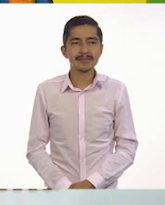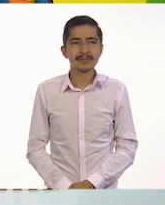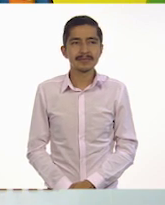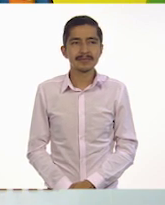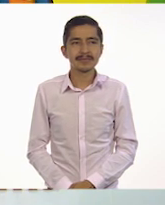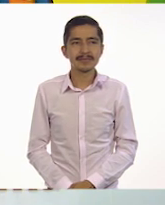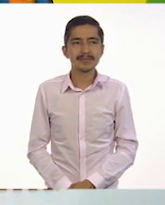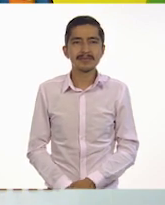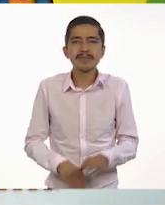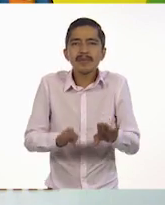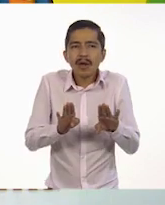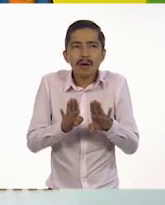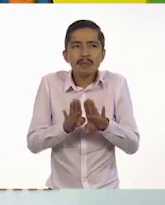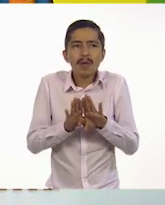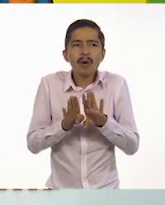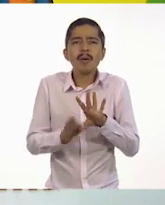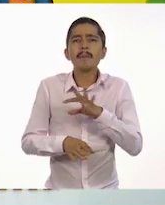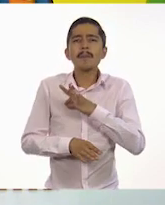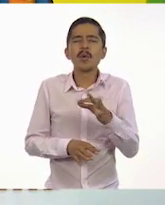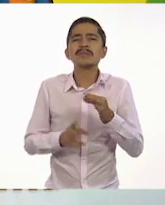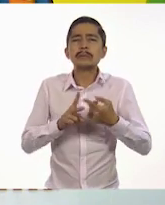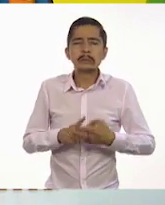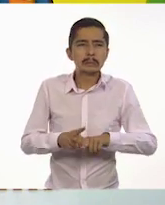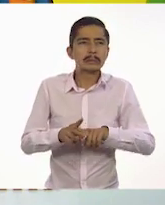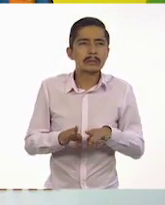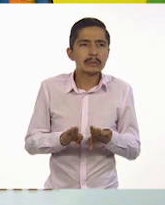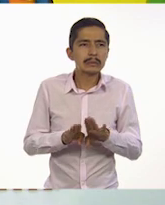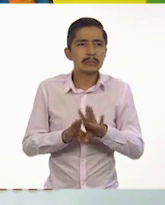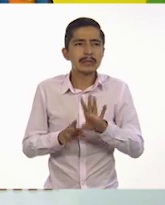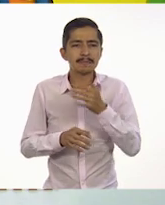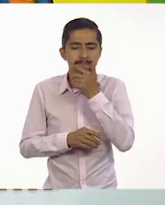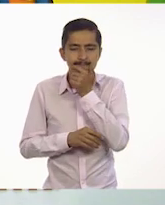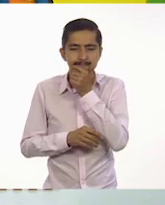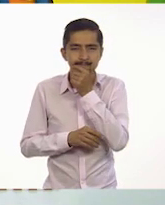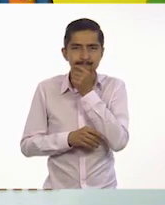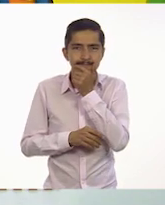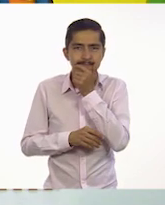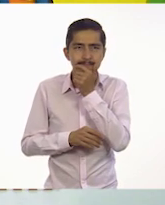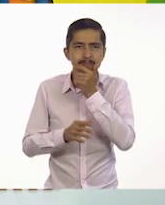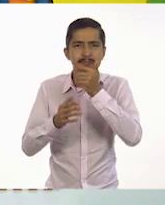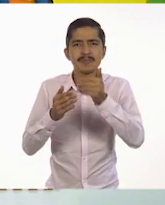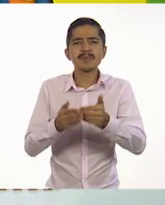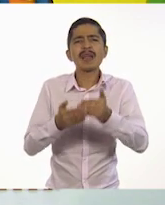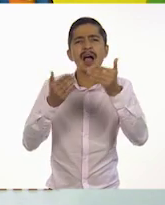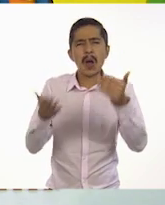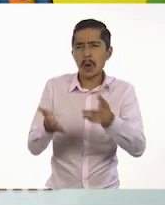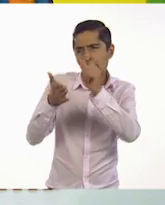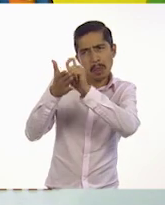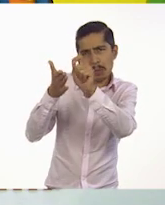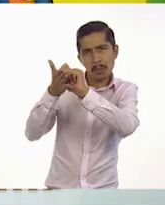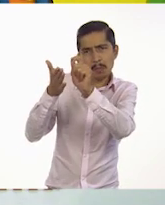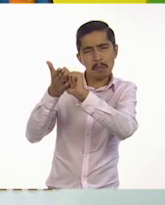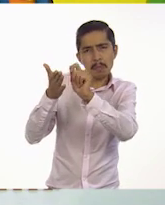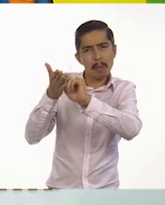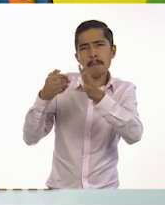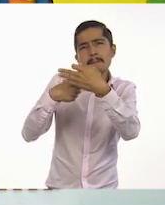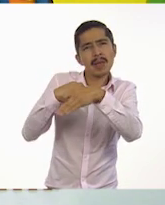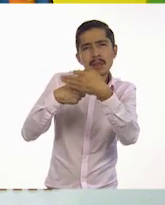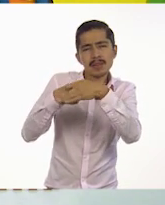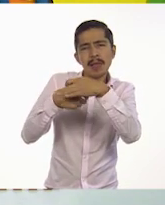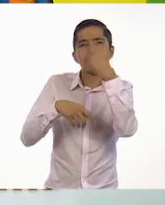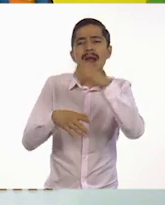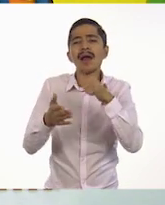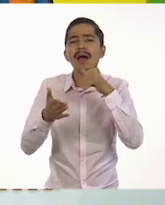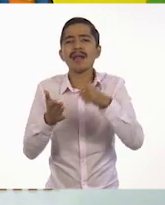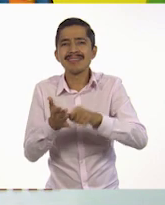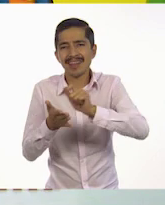¿Cómo podemos comenzar? Vamos a hacer un borrador para ver cómo puede quedar mejor la carta que escribimos.